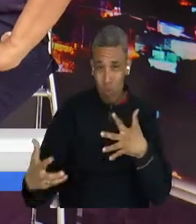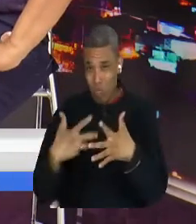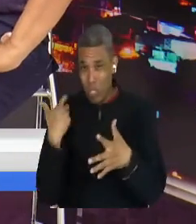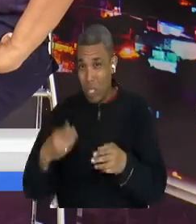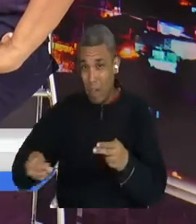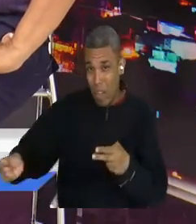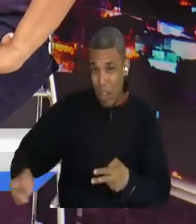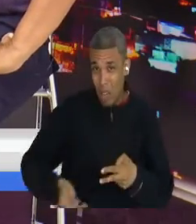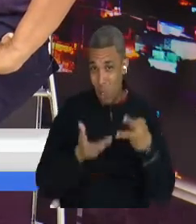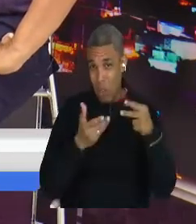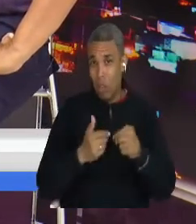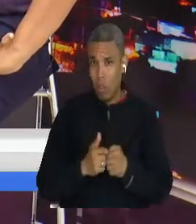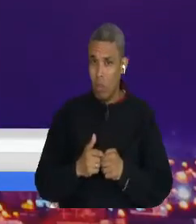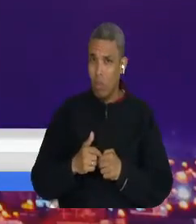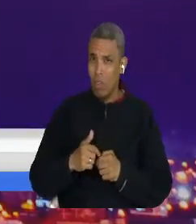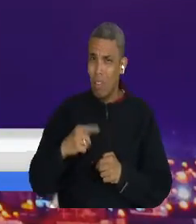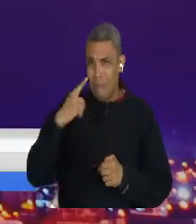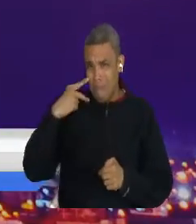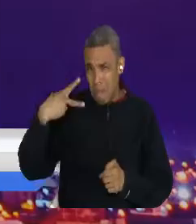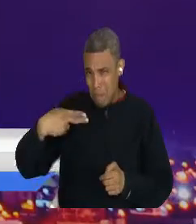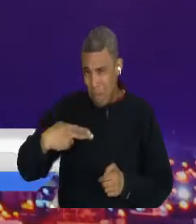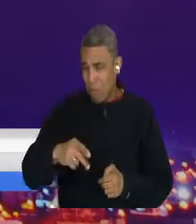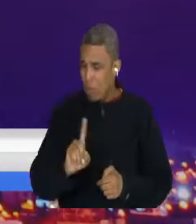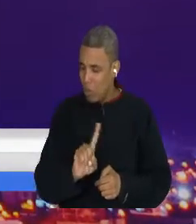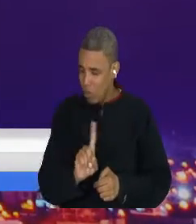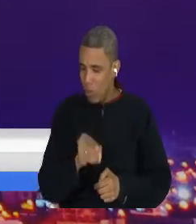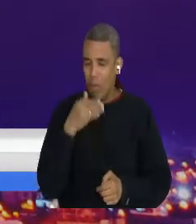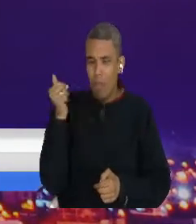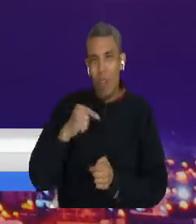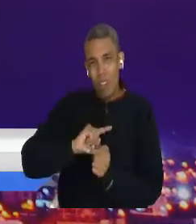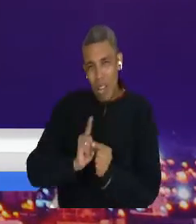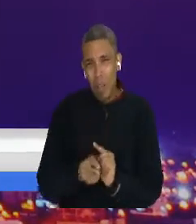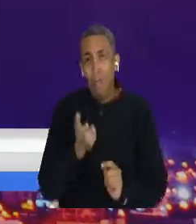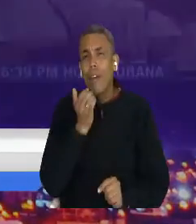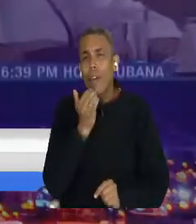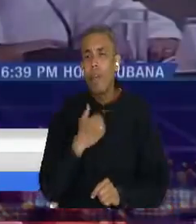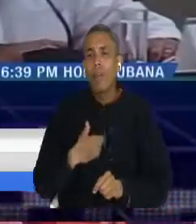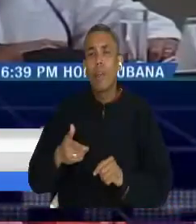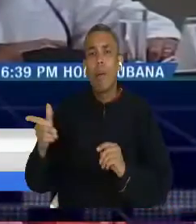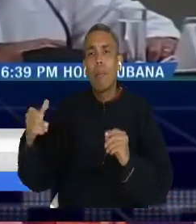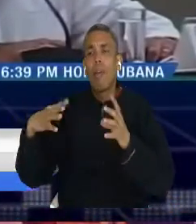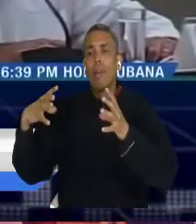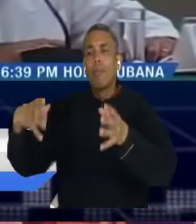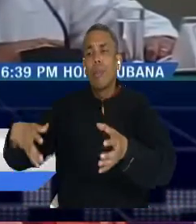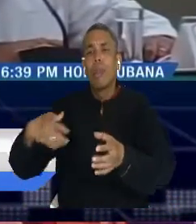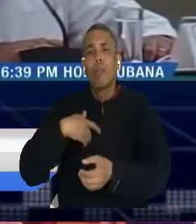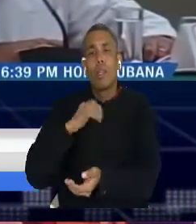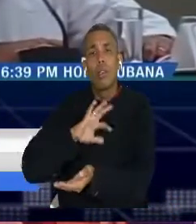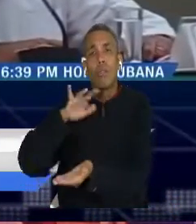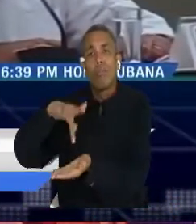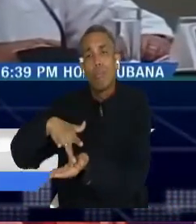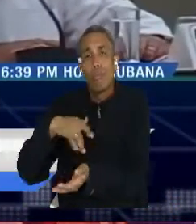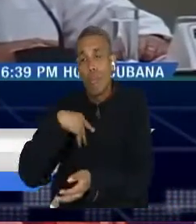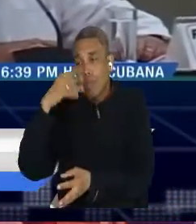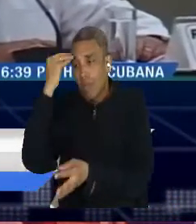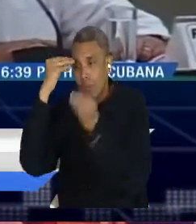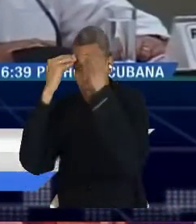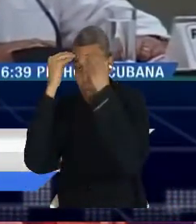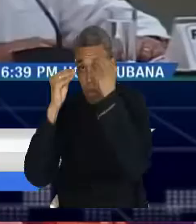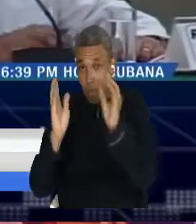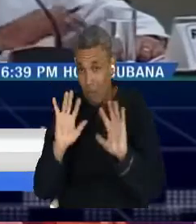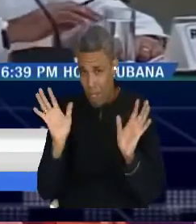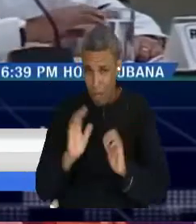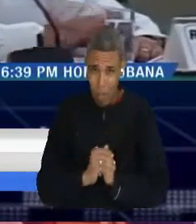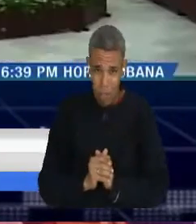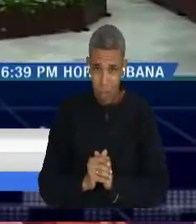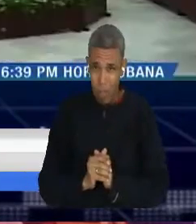o la universidad sea el principal centro de formación, sino que la ciudad en pleno, los